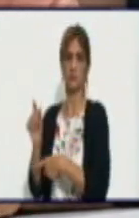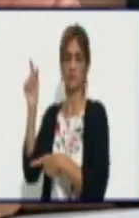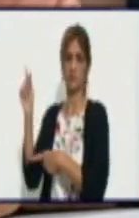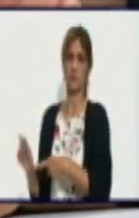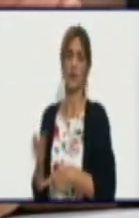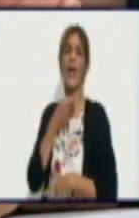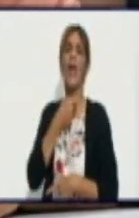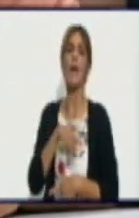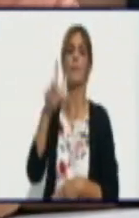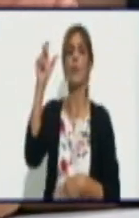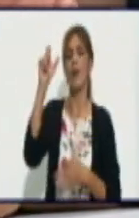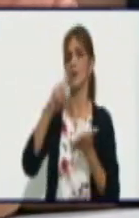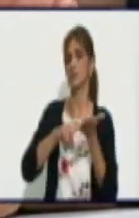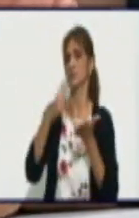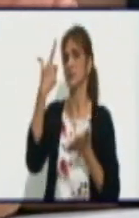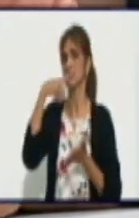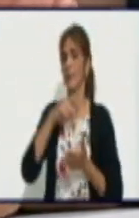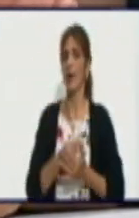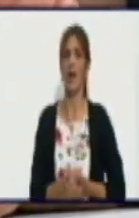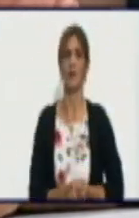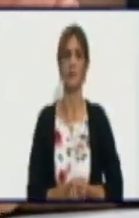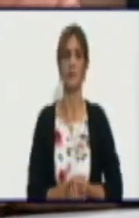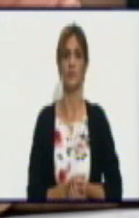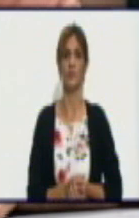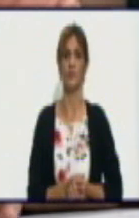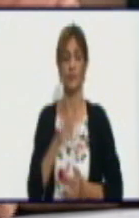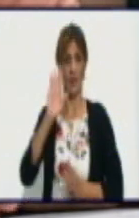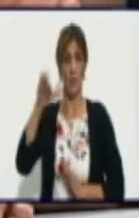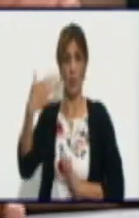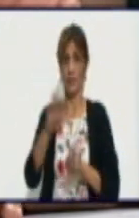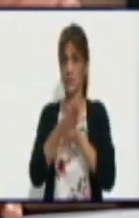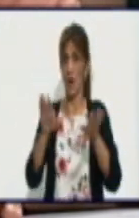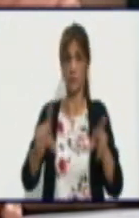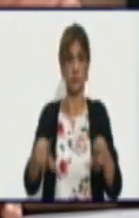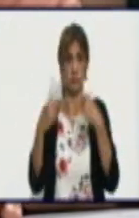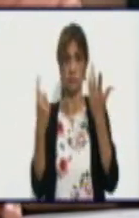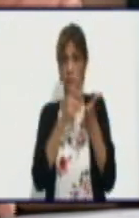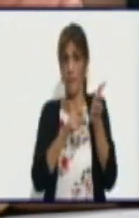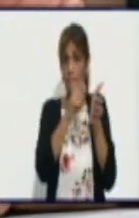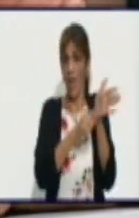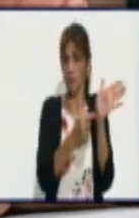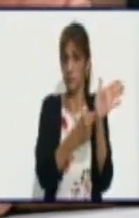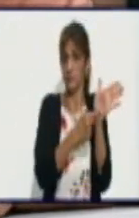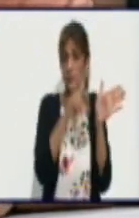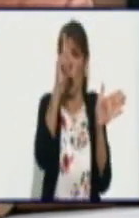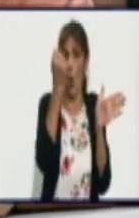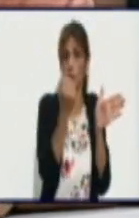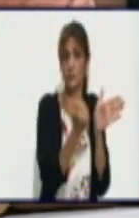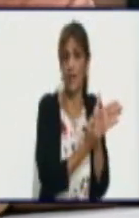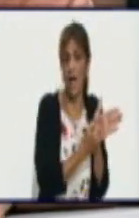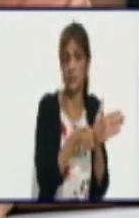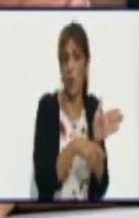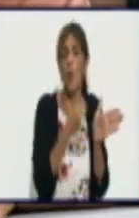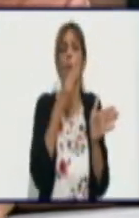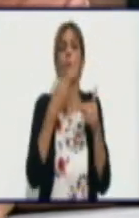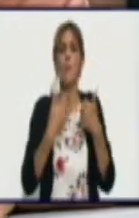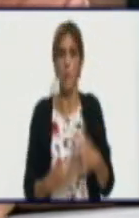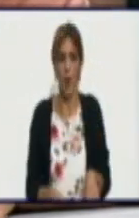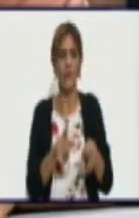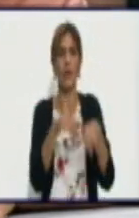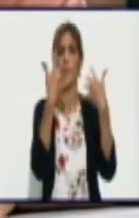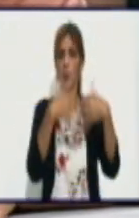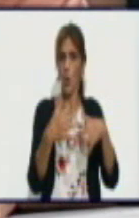puede, después de haber cumplido su contrato, puede, la excedente de su producción,